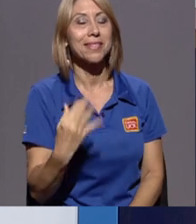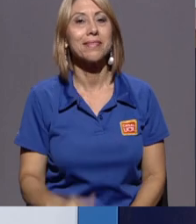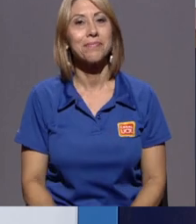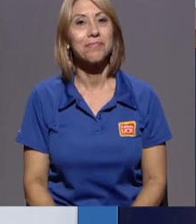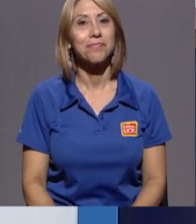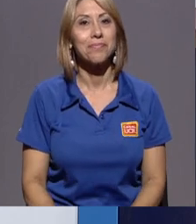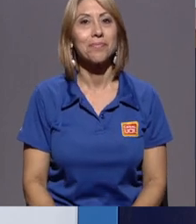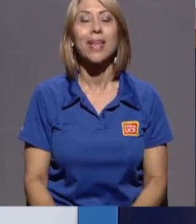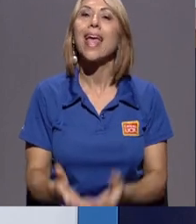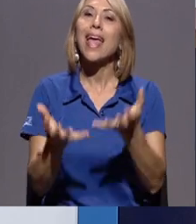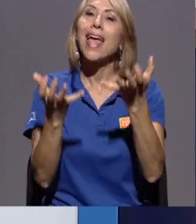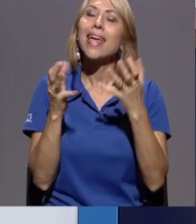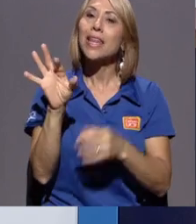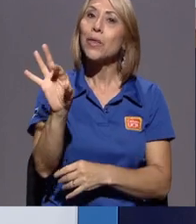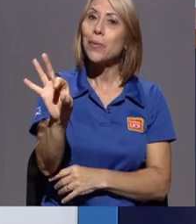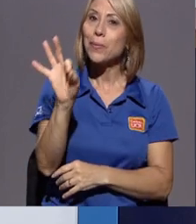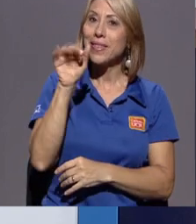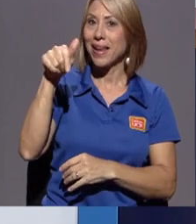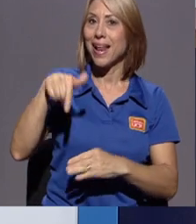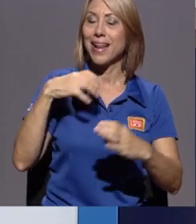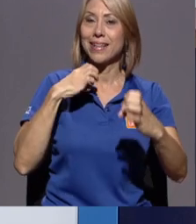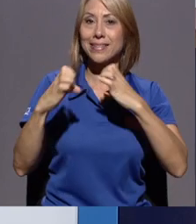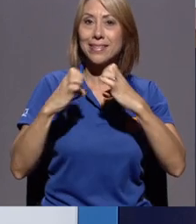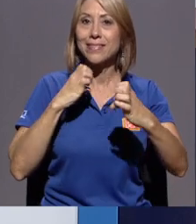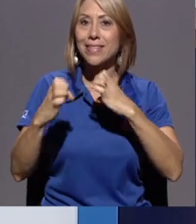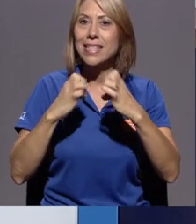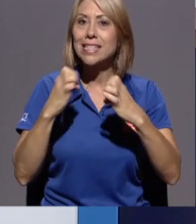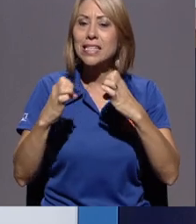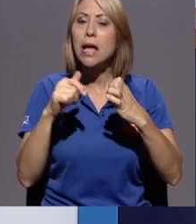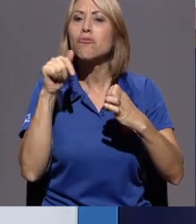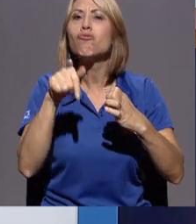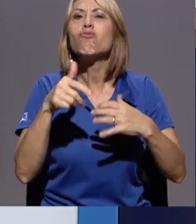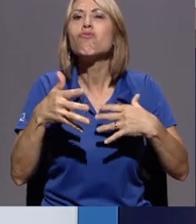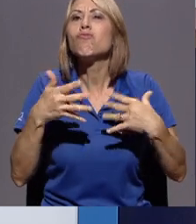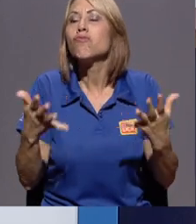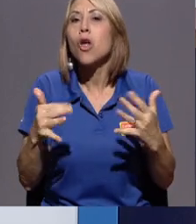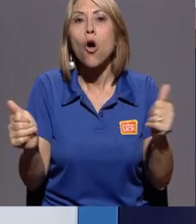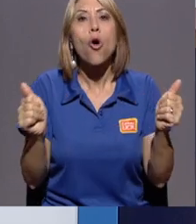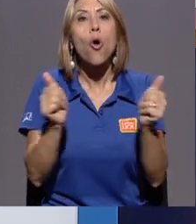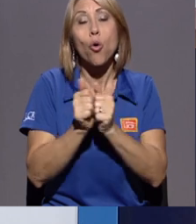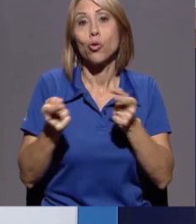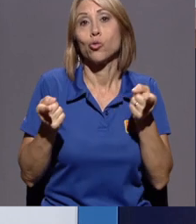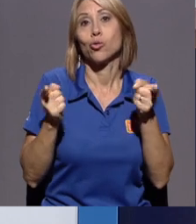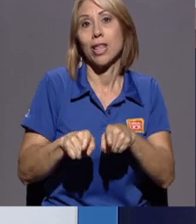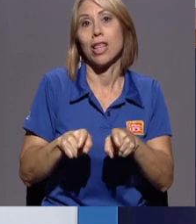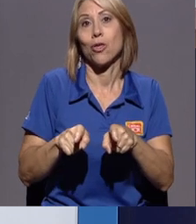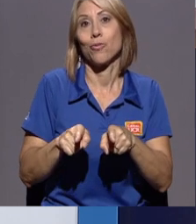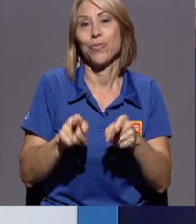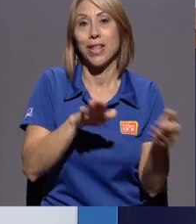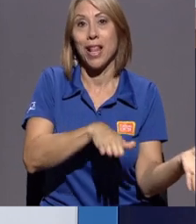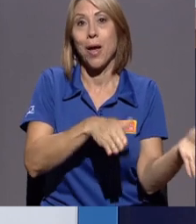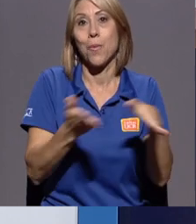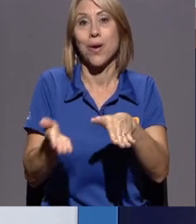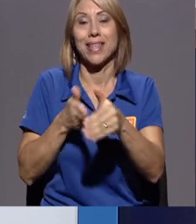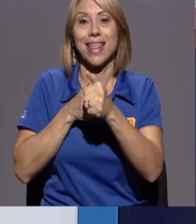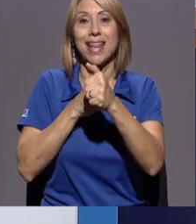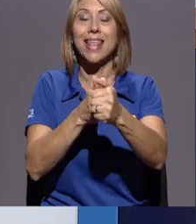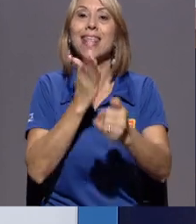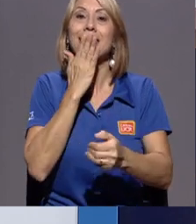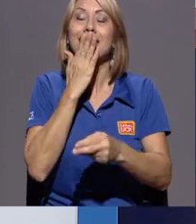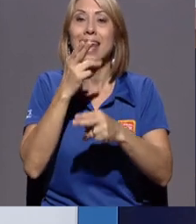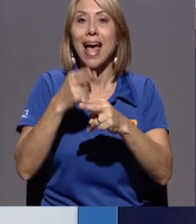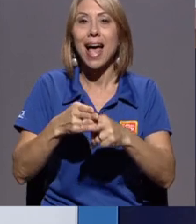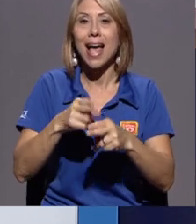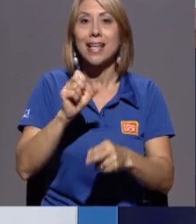Don Allen, lo he querido invitar a usted a esta entrevista que tiene que ver, obviamente, pues con lo sucedido con la muerte del líder indígena